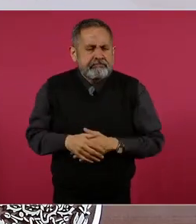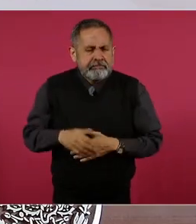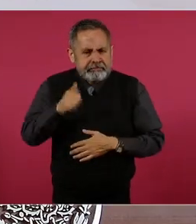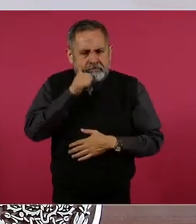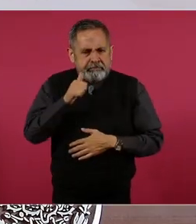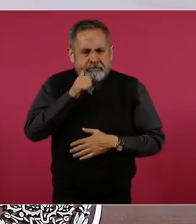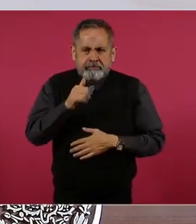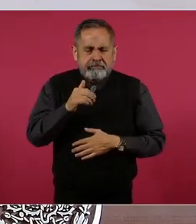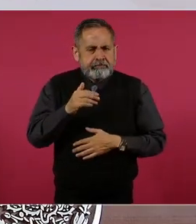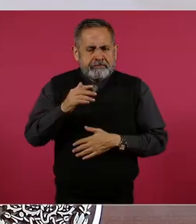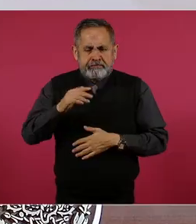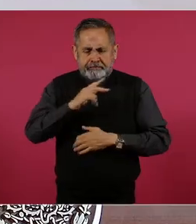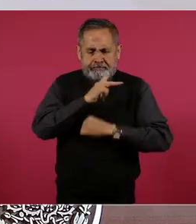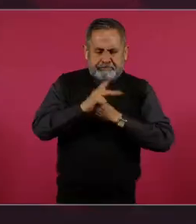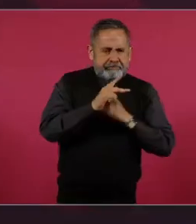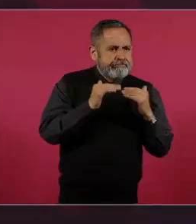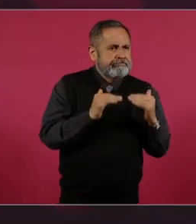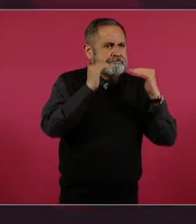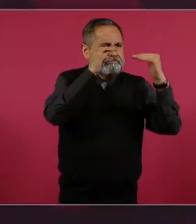soberanía.